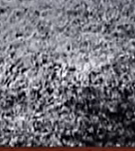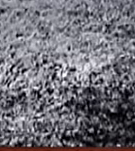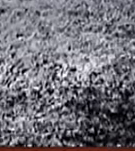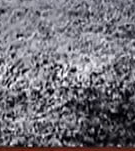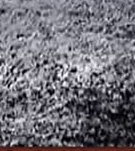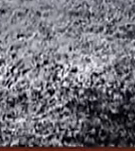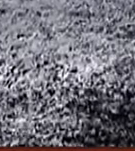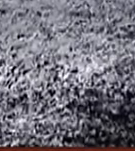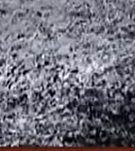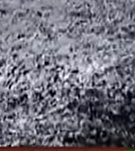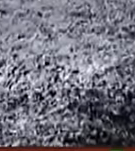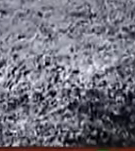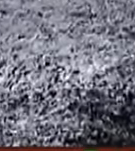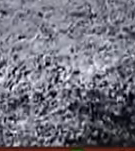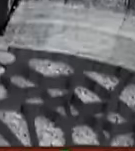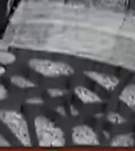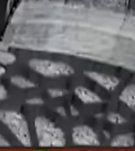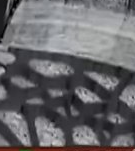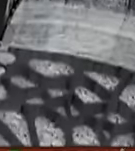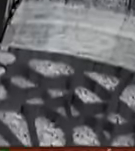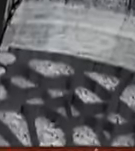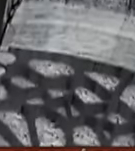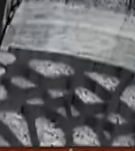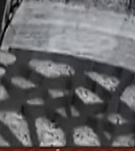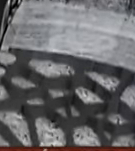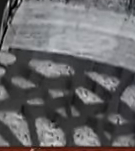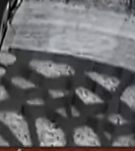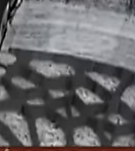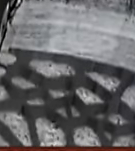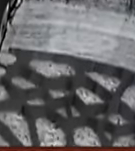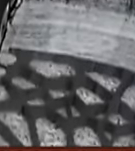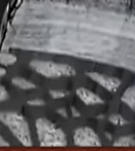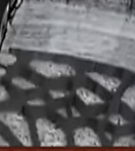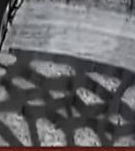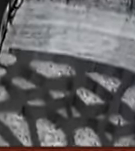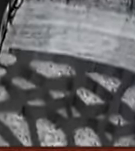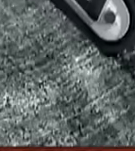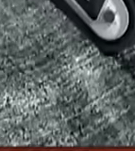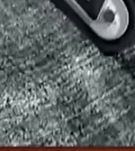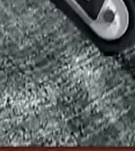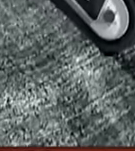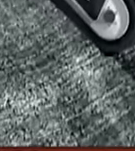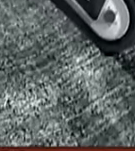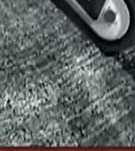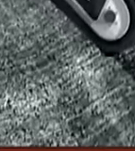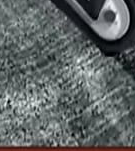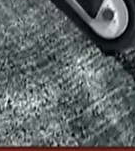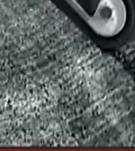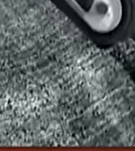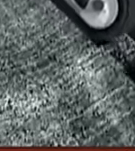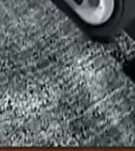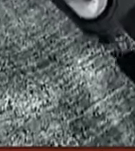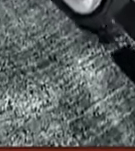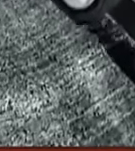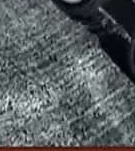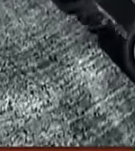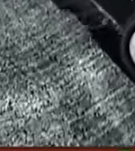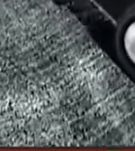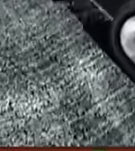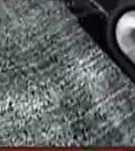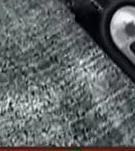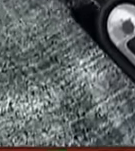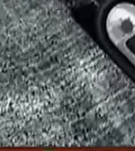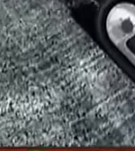luna a una distancia no menor de 500 metros además de que pueda transmitir video e imágenes de alta resolución de